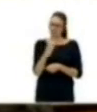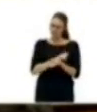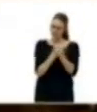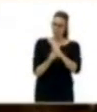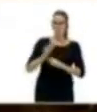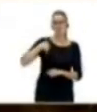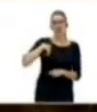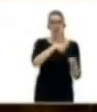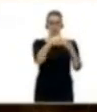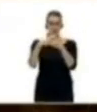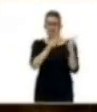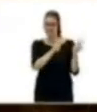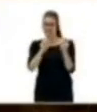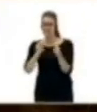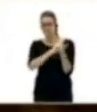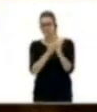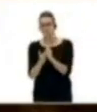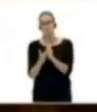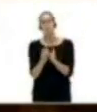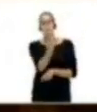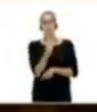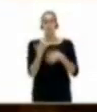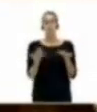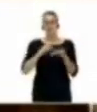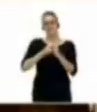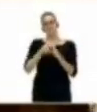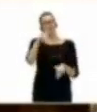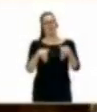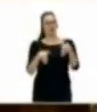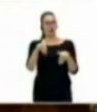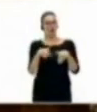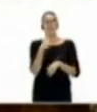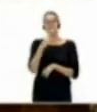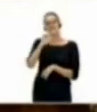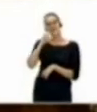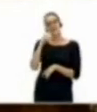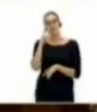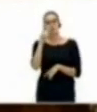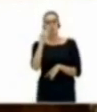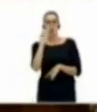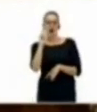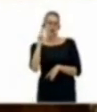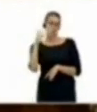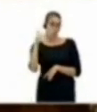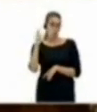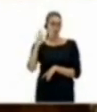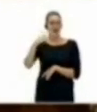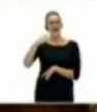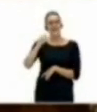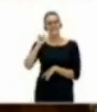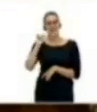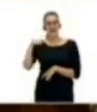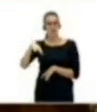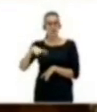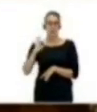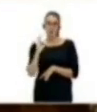y también, entre ellas, en el sistema electoral. Decía Eduardo Galeano, al fin y al cabo, somos lo que hacemos para cambiar